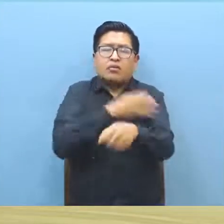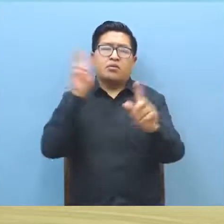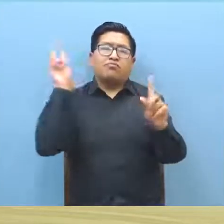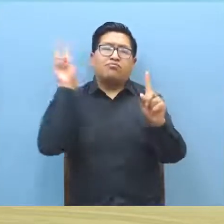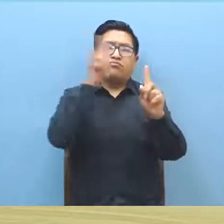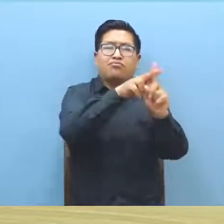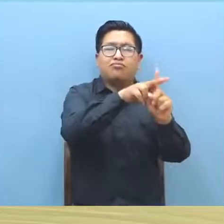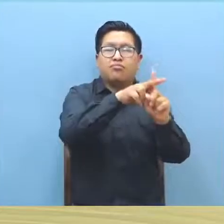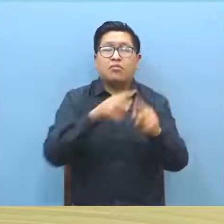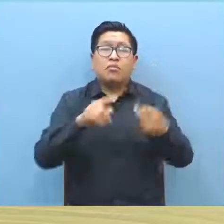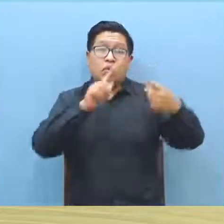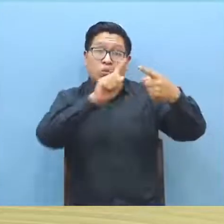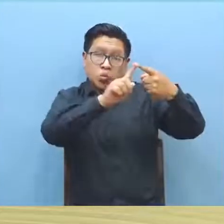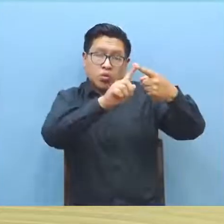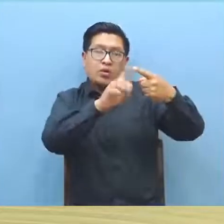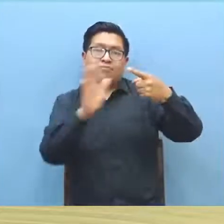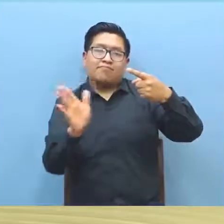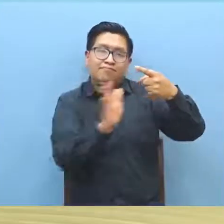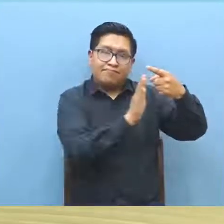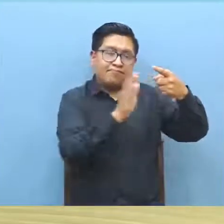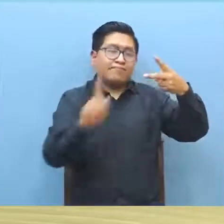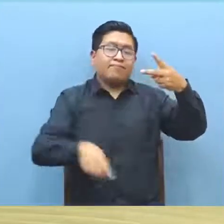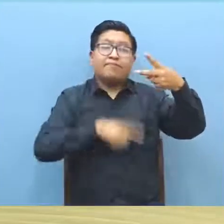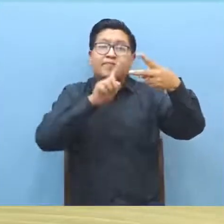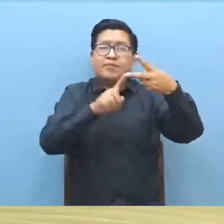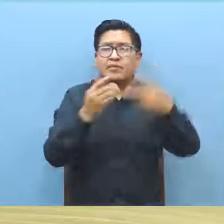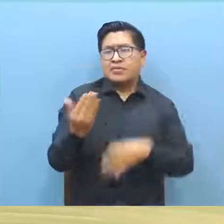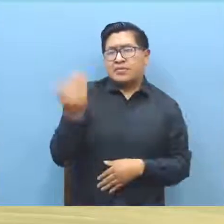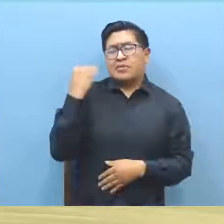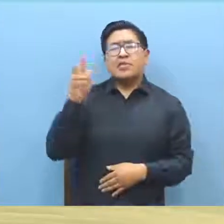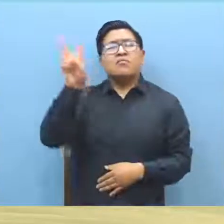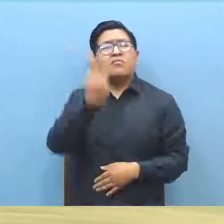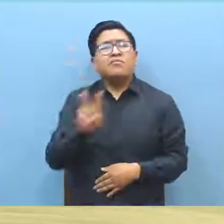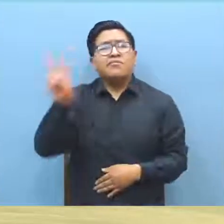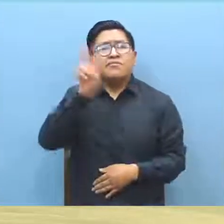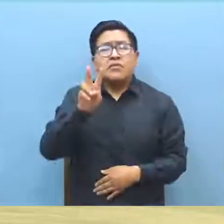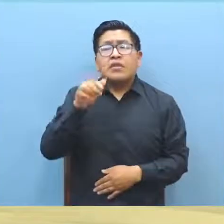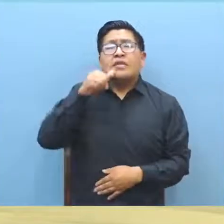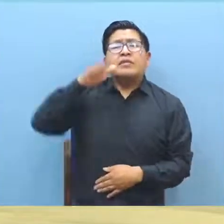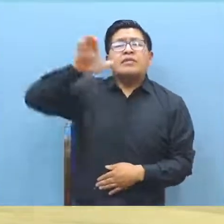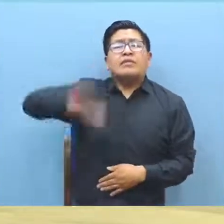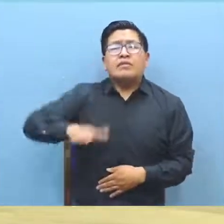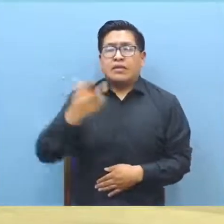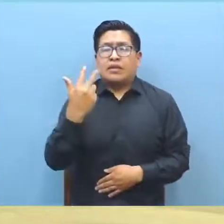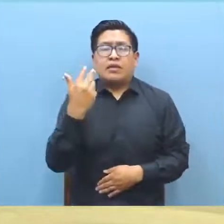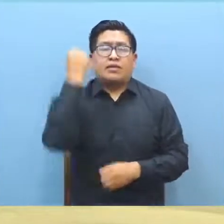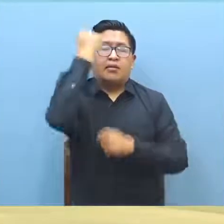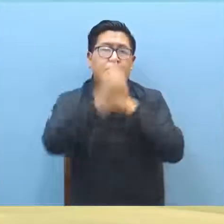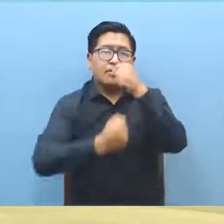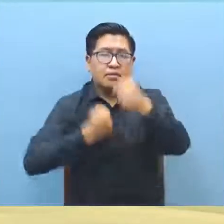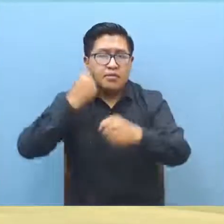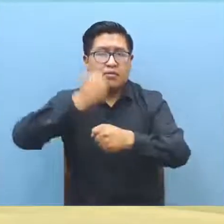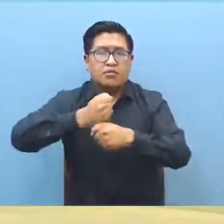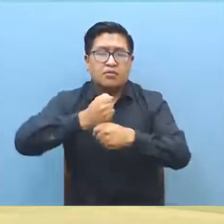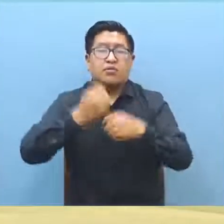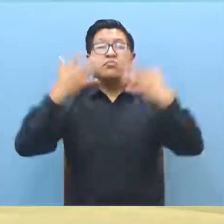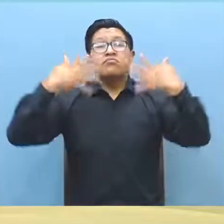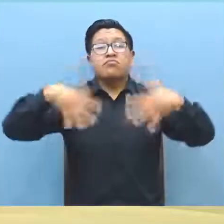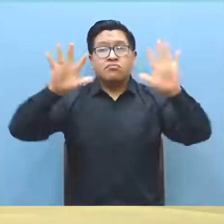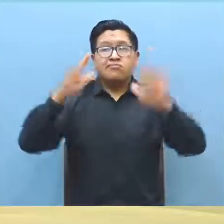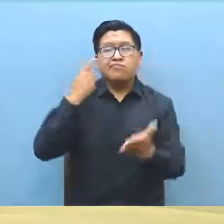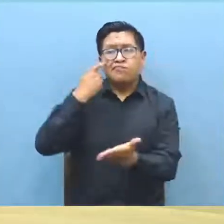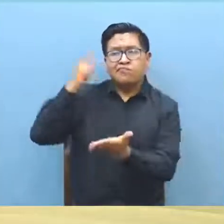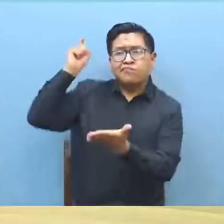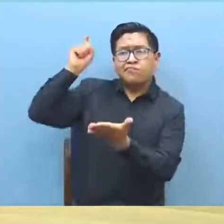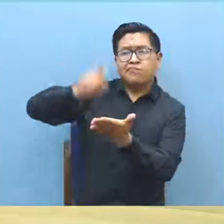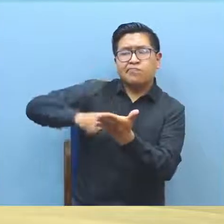El otro caso, ocurrido el pasado viernes, cuya víctima es una niña de 13 años de edad, se constató que se